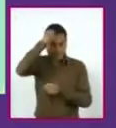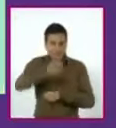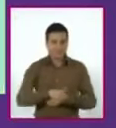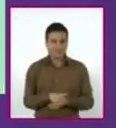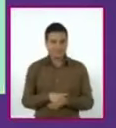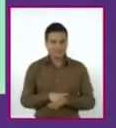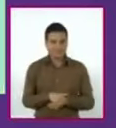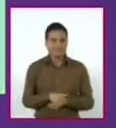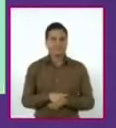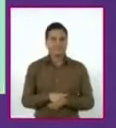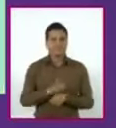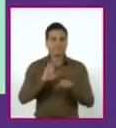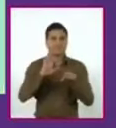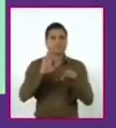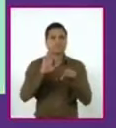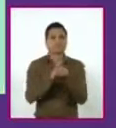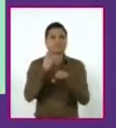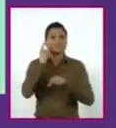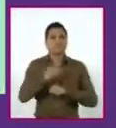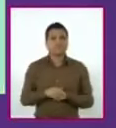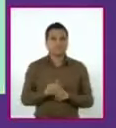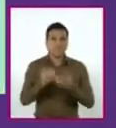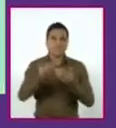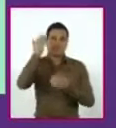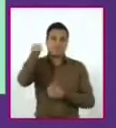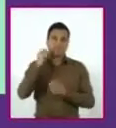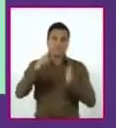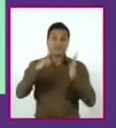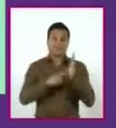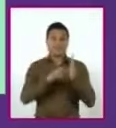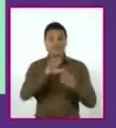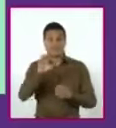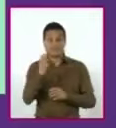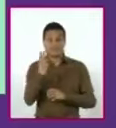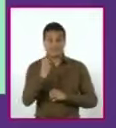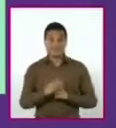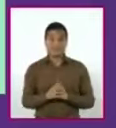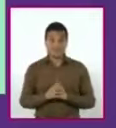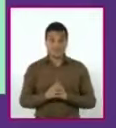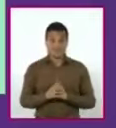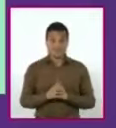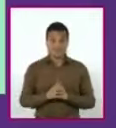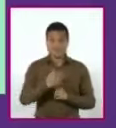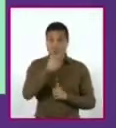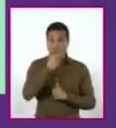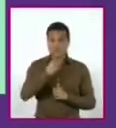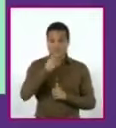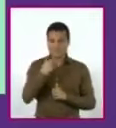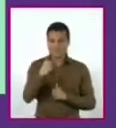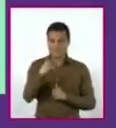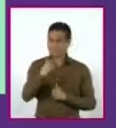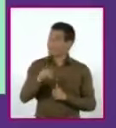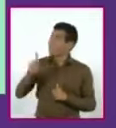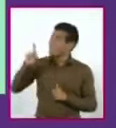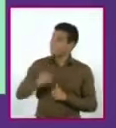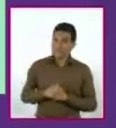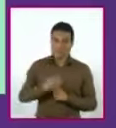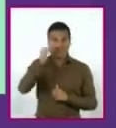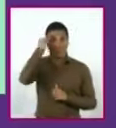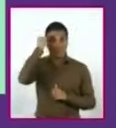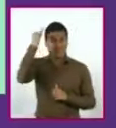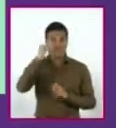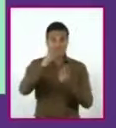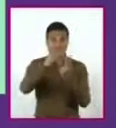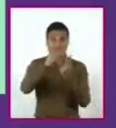Esto es así desde 1525, cuando Christoph Rudolf inventó este símbolo,